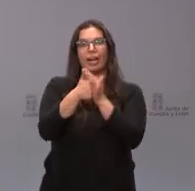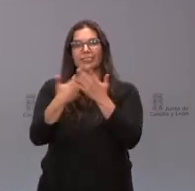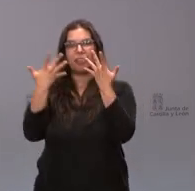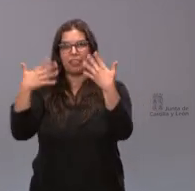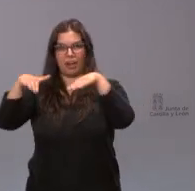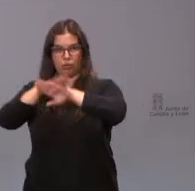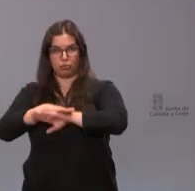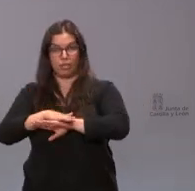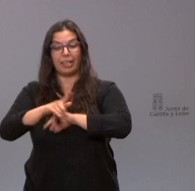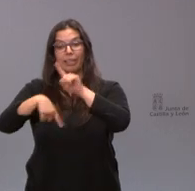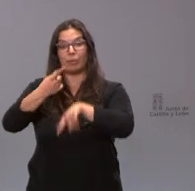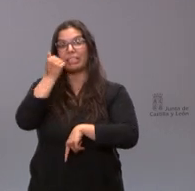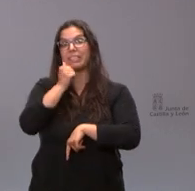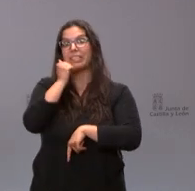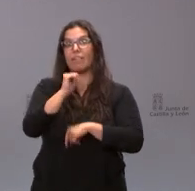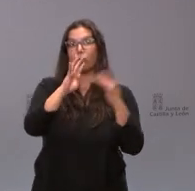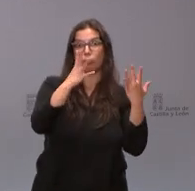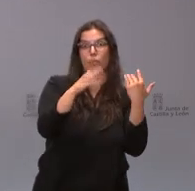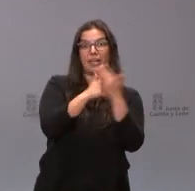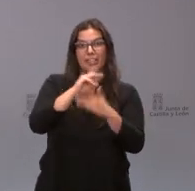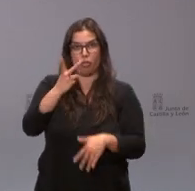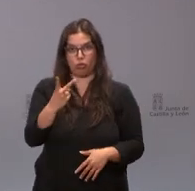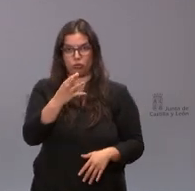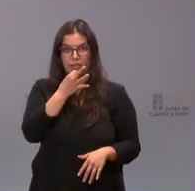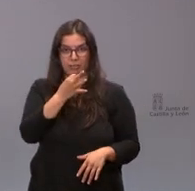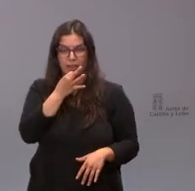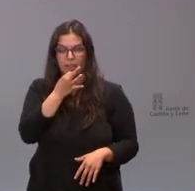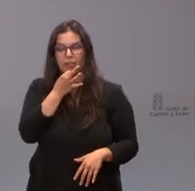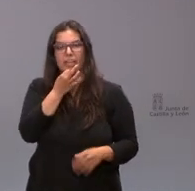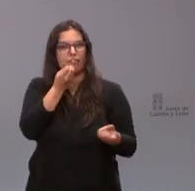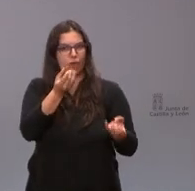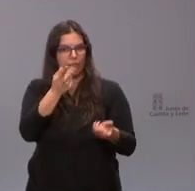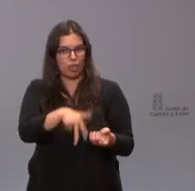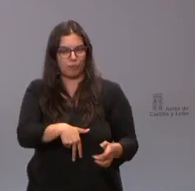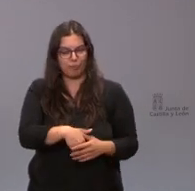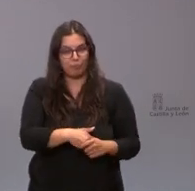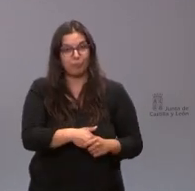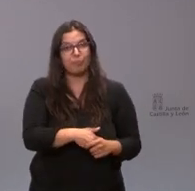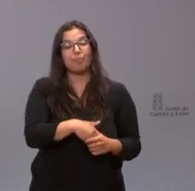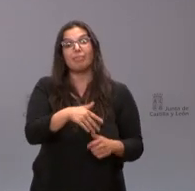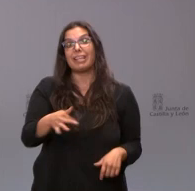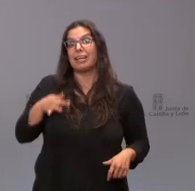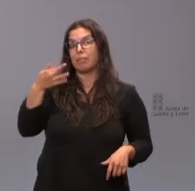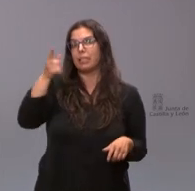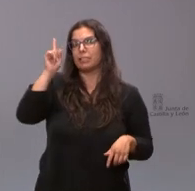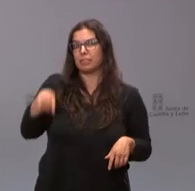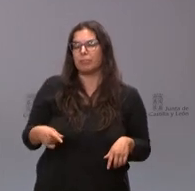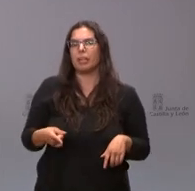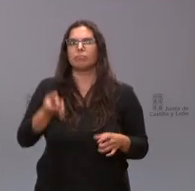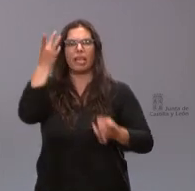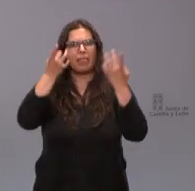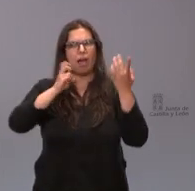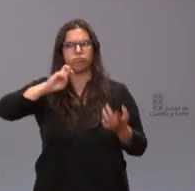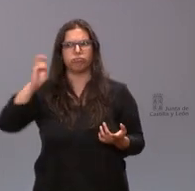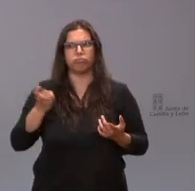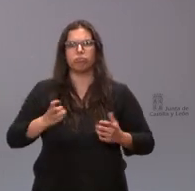y los sábados de 9 a 14 horas de información al ciudadano aparte de eso ya se están poniendo en marcha otras iniciativas